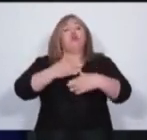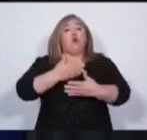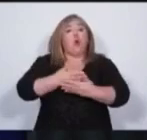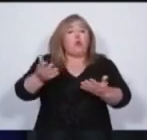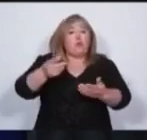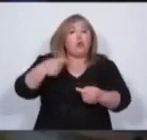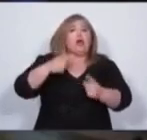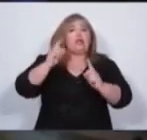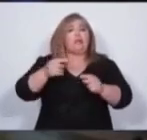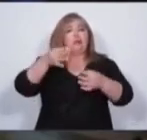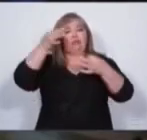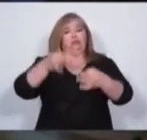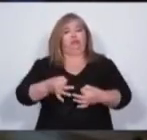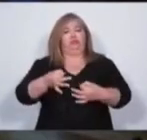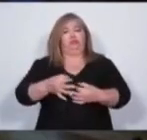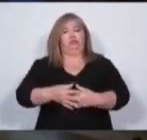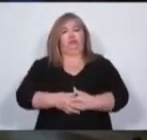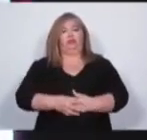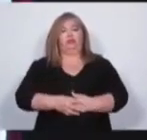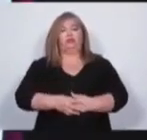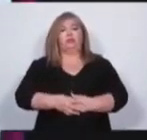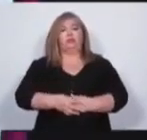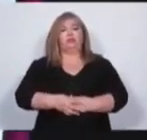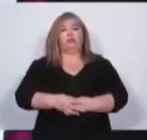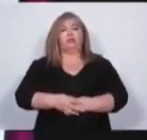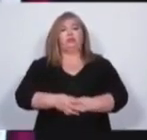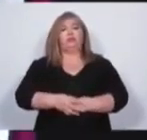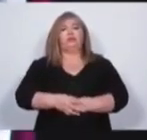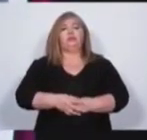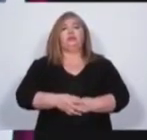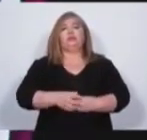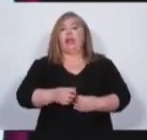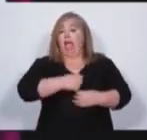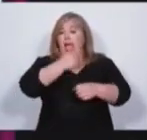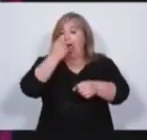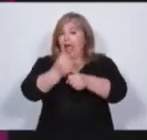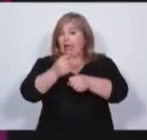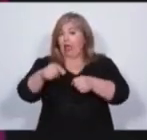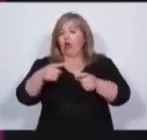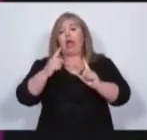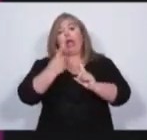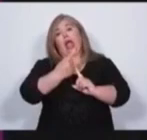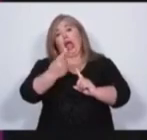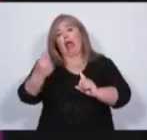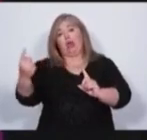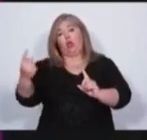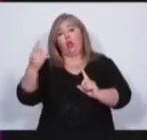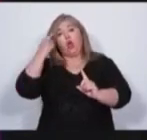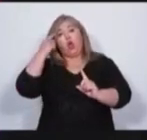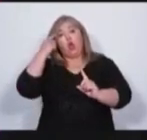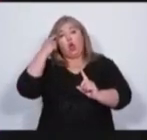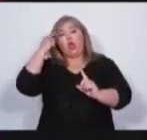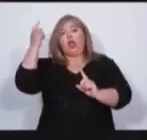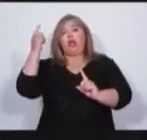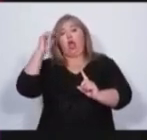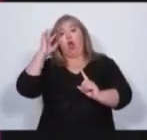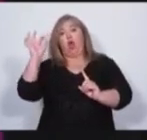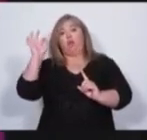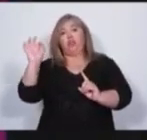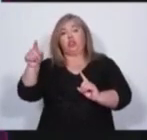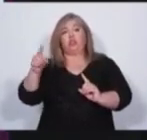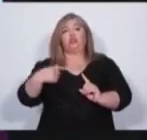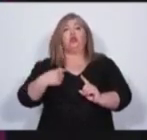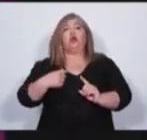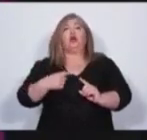eficiente. Bueno, hasta aquí han tenido tiempo de poder exponer sus ideas. Ahora responderán a dos consultas de estos